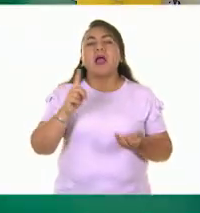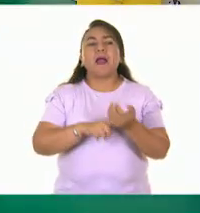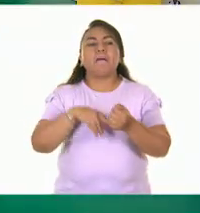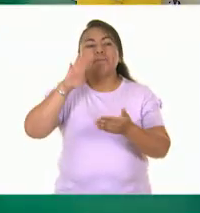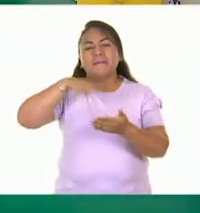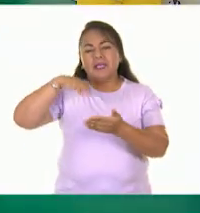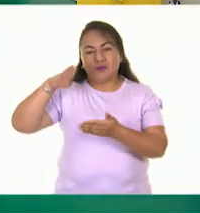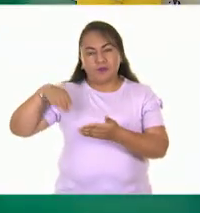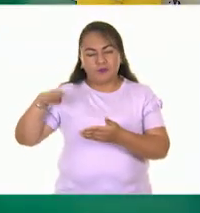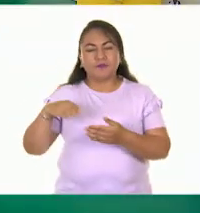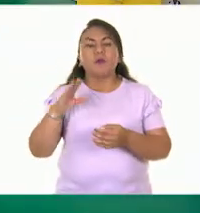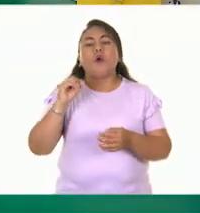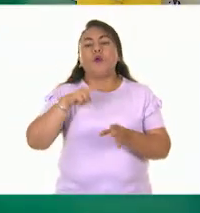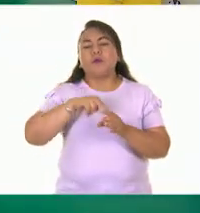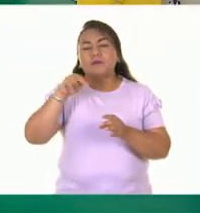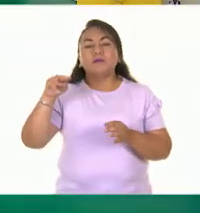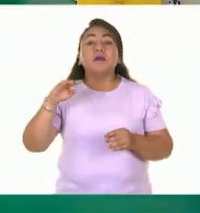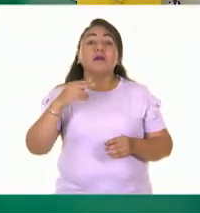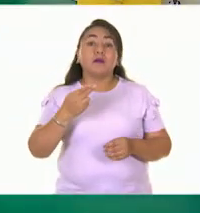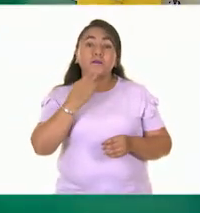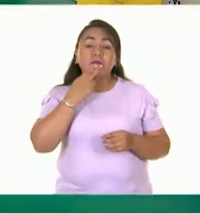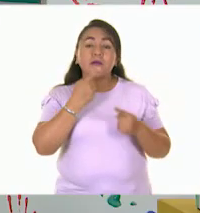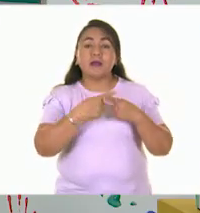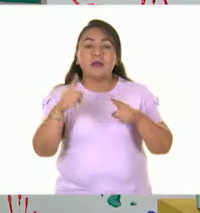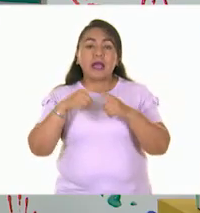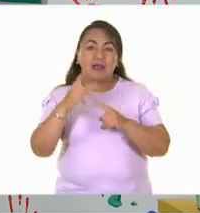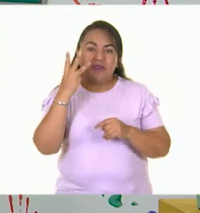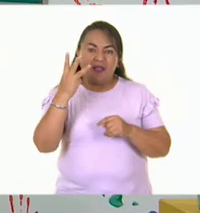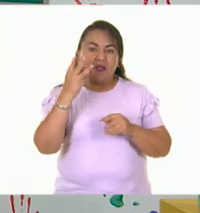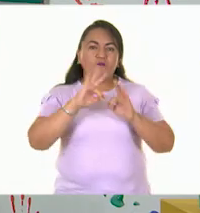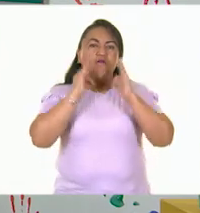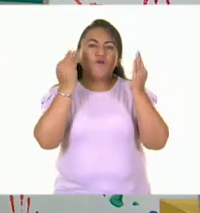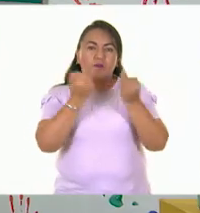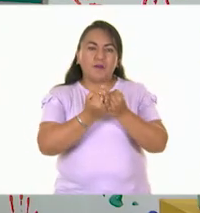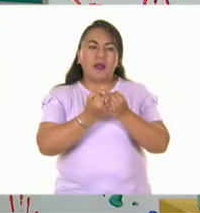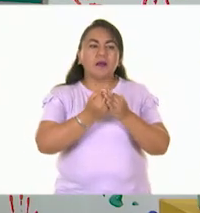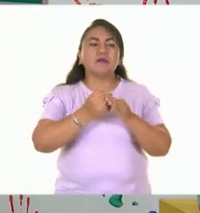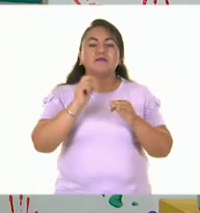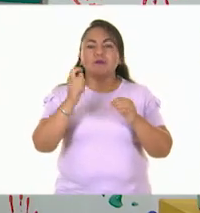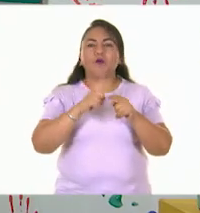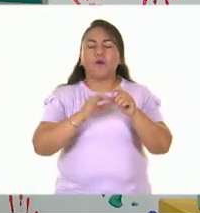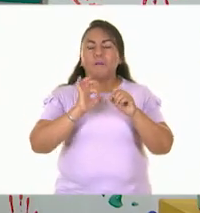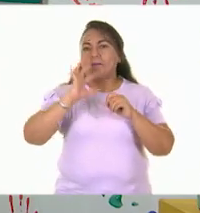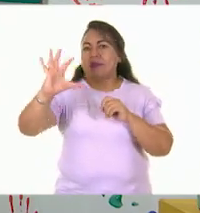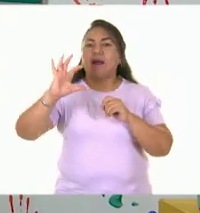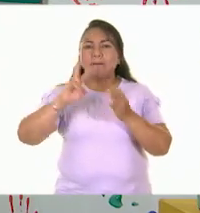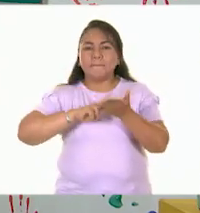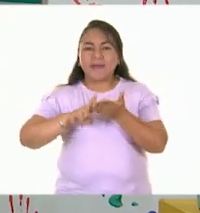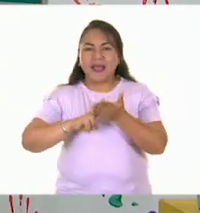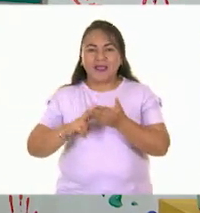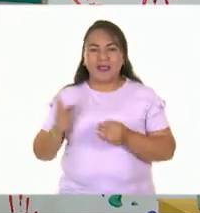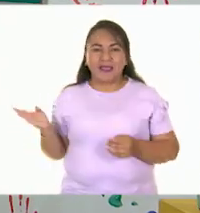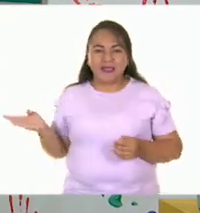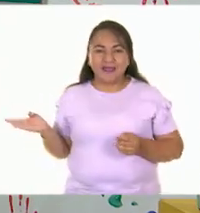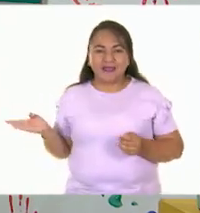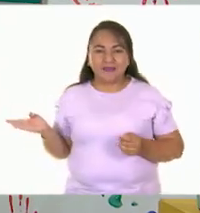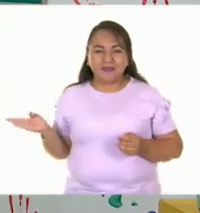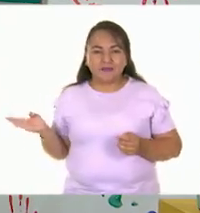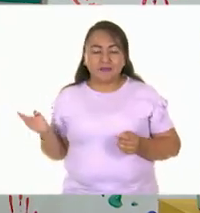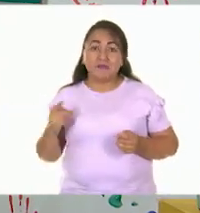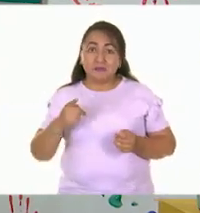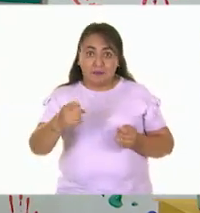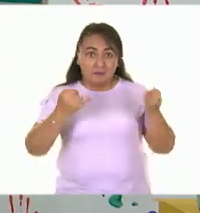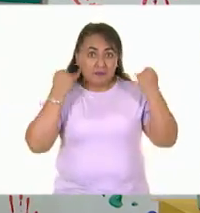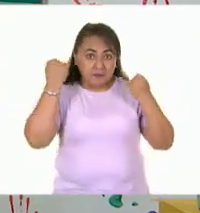seguramente. Así es. Vamos a utilizar tres diferentes tipos de manchas. Entonces, la mancha de color verde la vamos a utilizar si ustedes